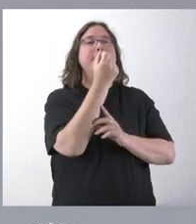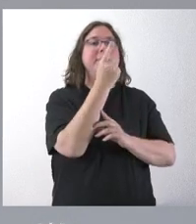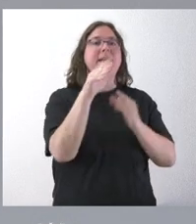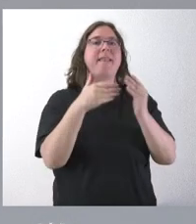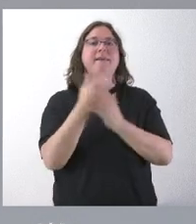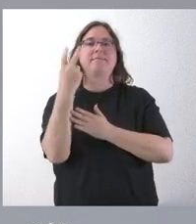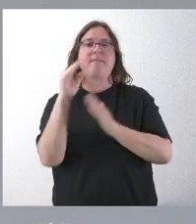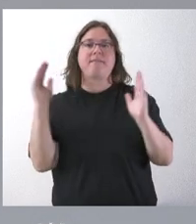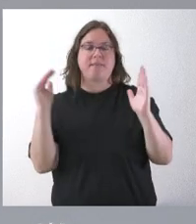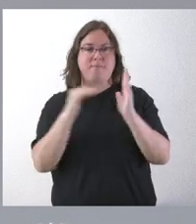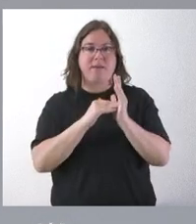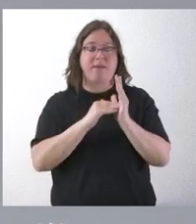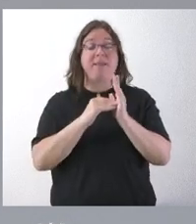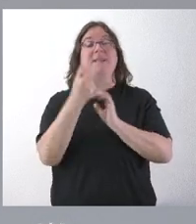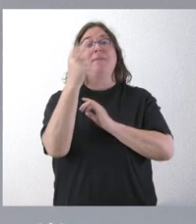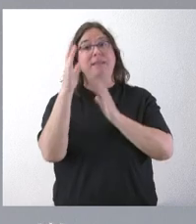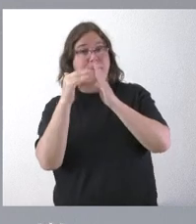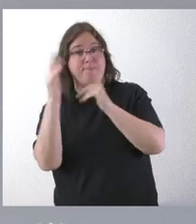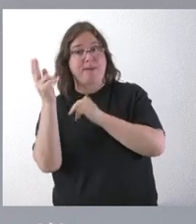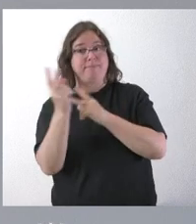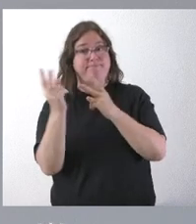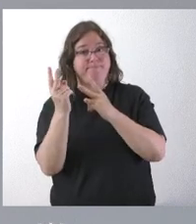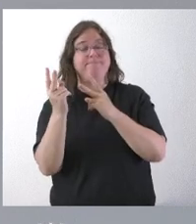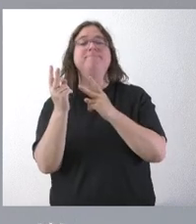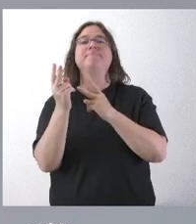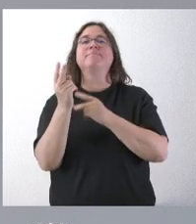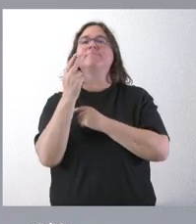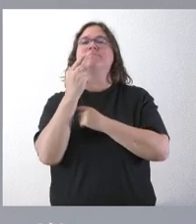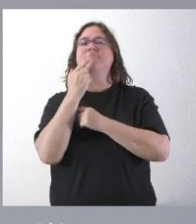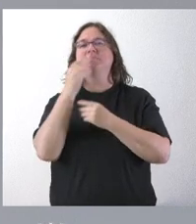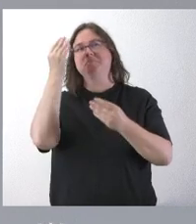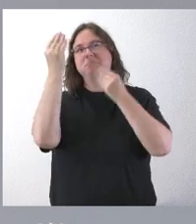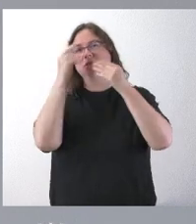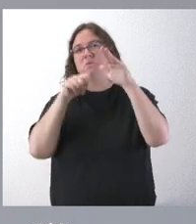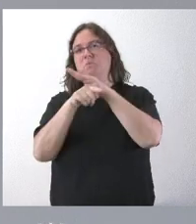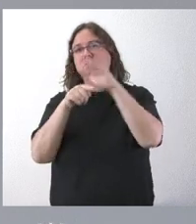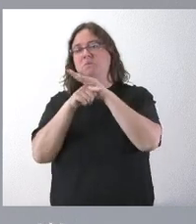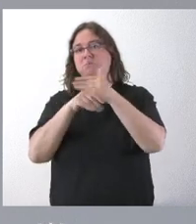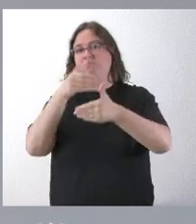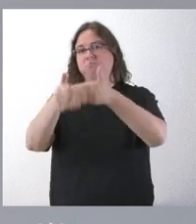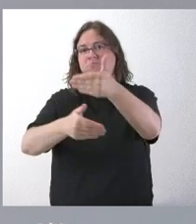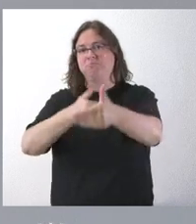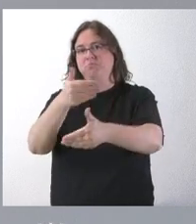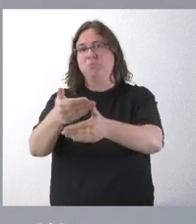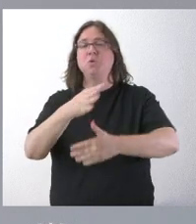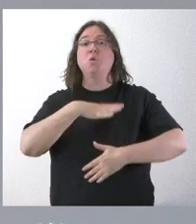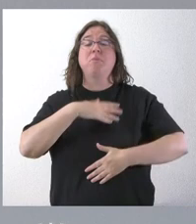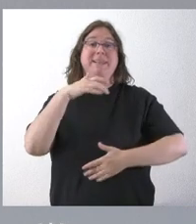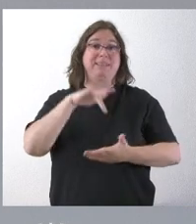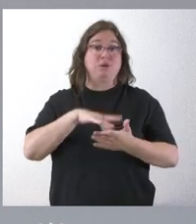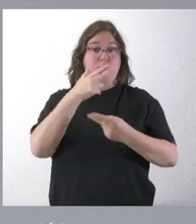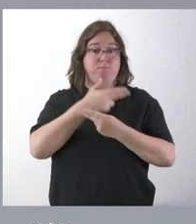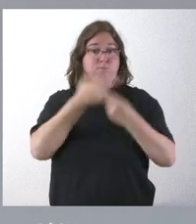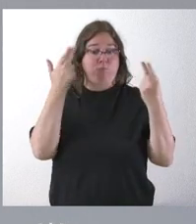más de 20.000 en cuanto a municipios y diputaciones provinciales, se prevé una tramitación, de tal manera que, publicada este